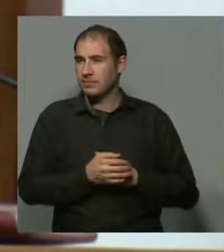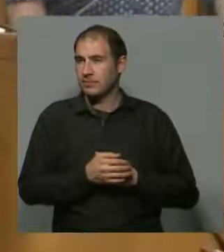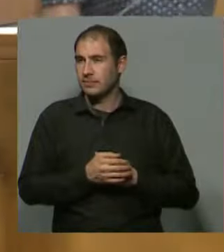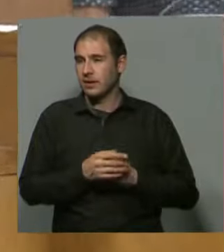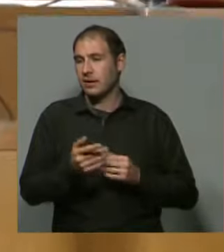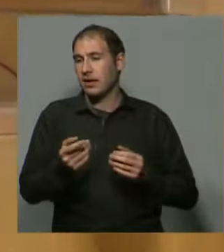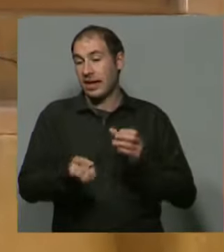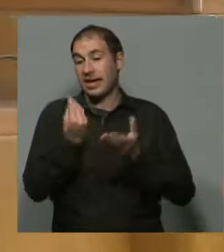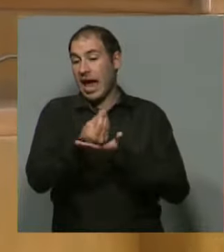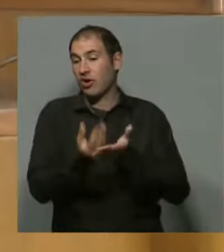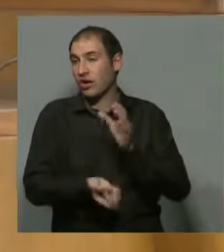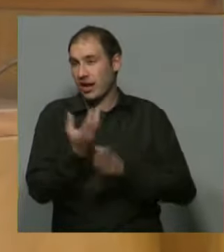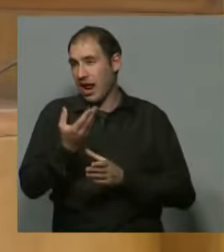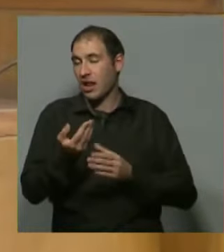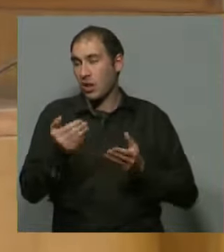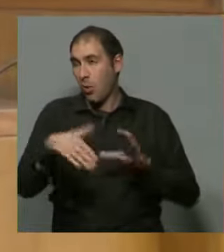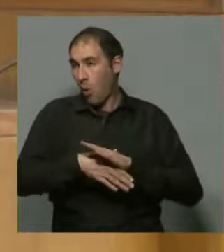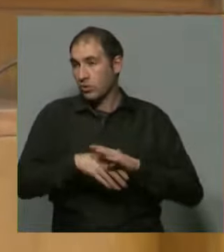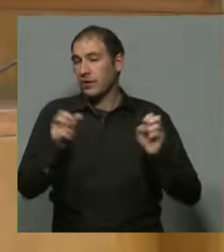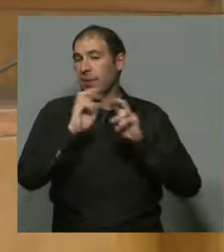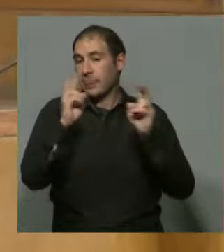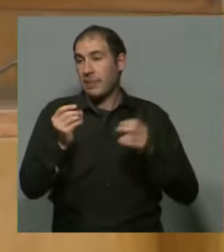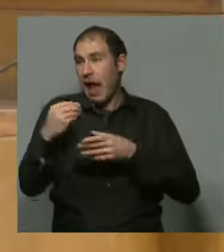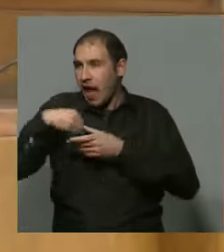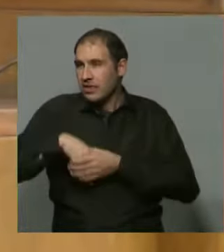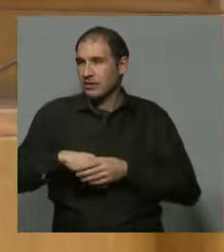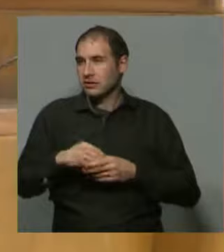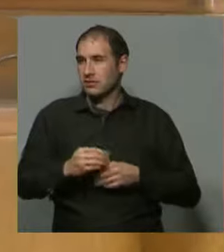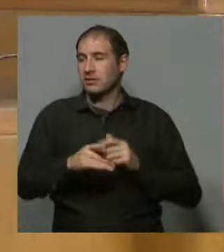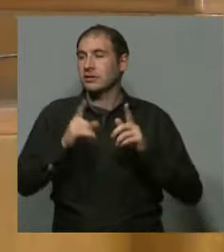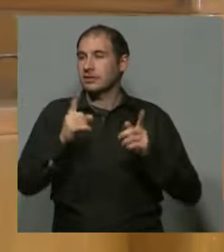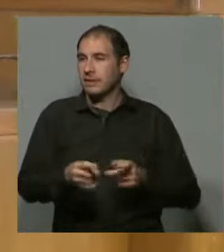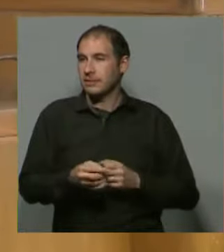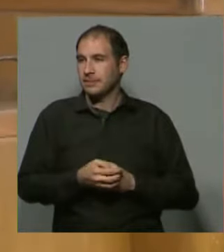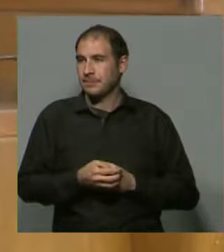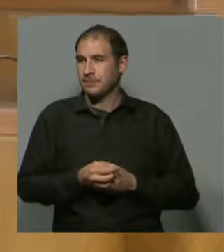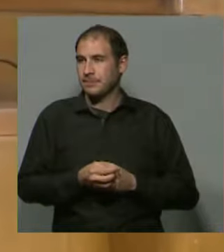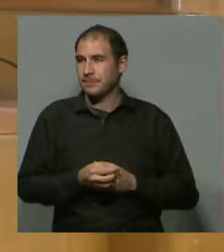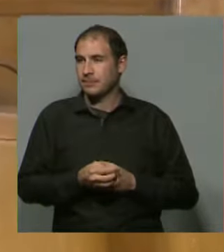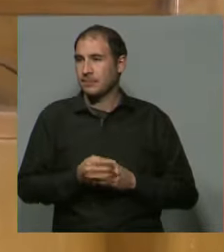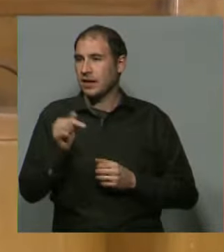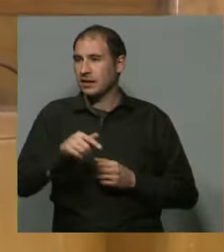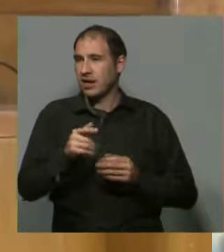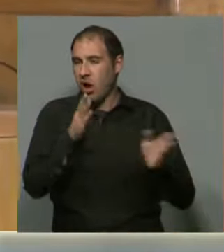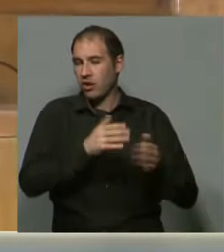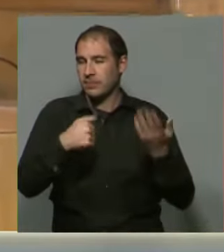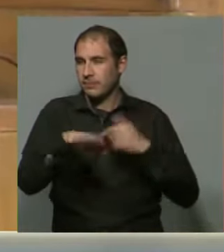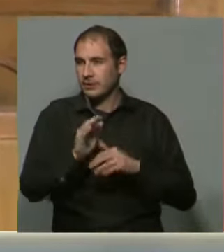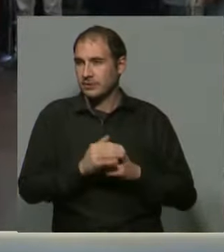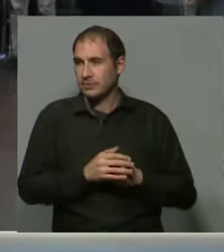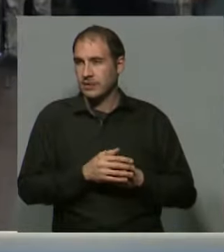generar el cargo este y que justamente las cuestiones internas también se vean mayormente organizadas.